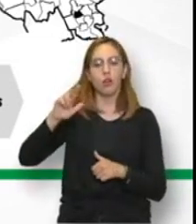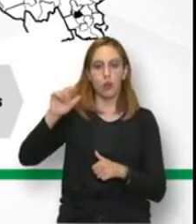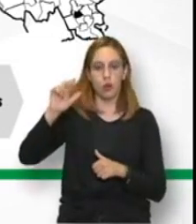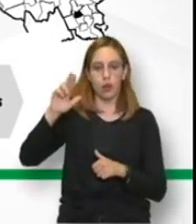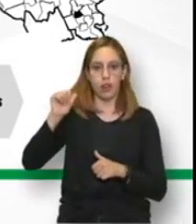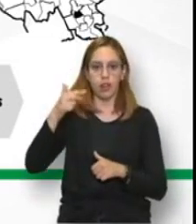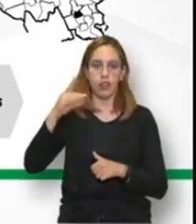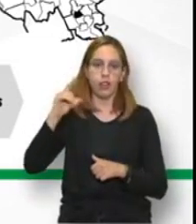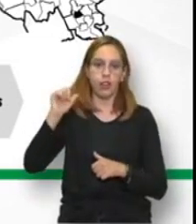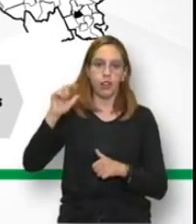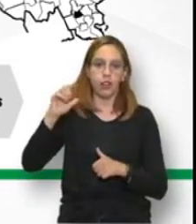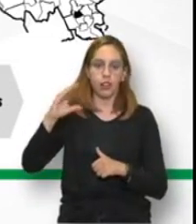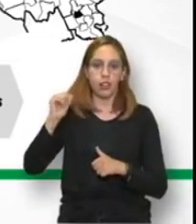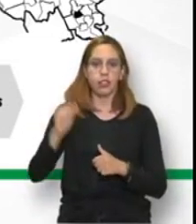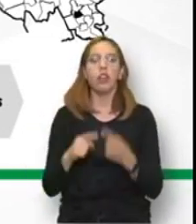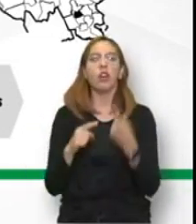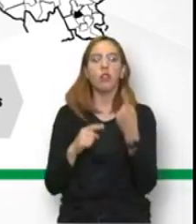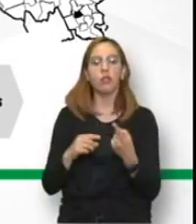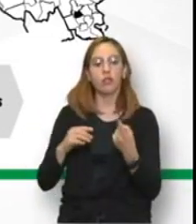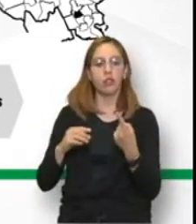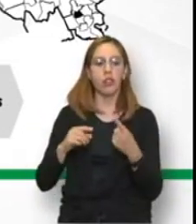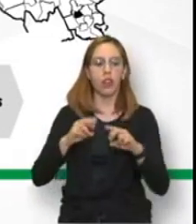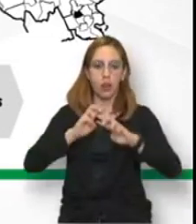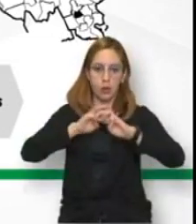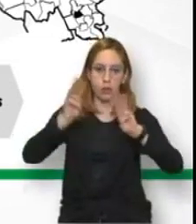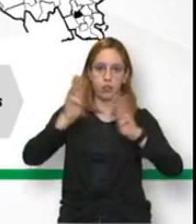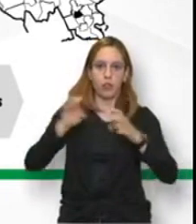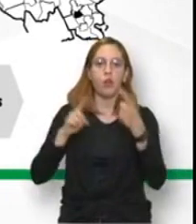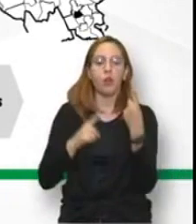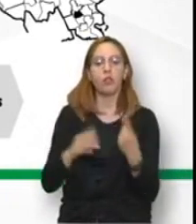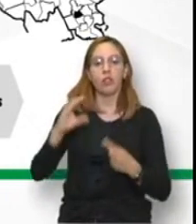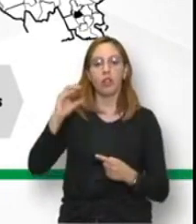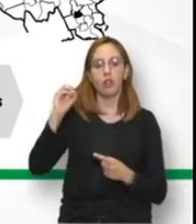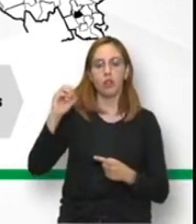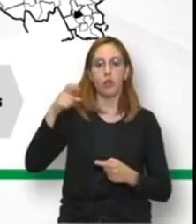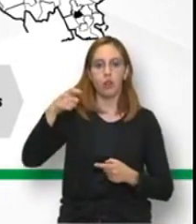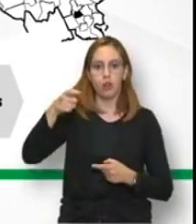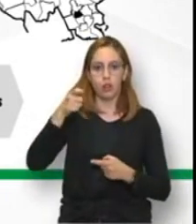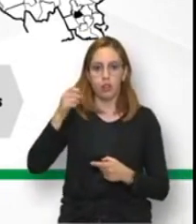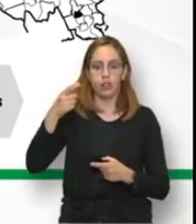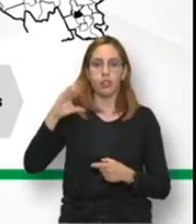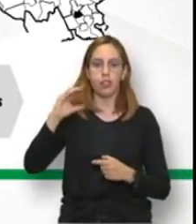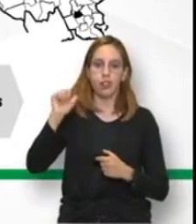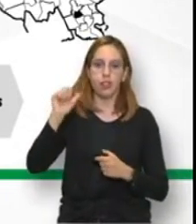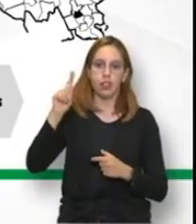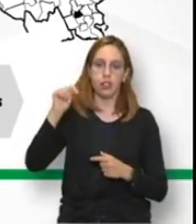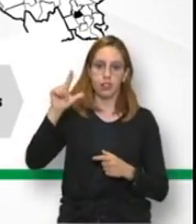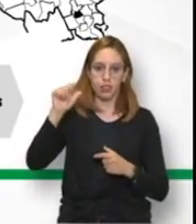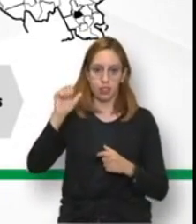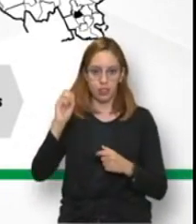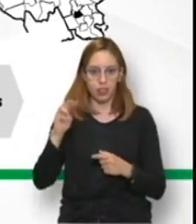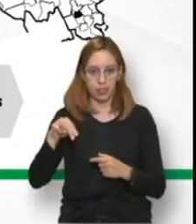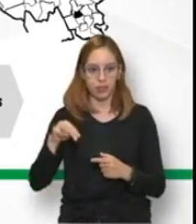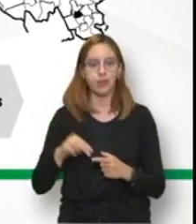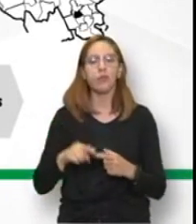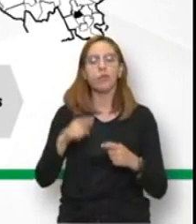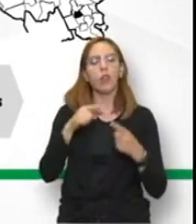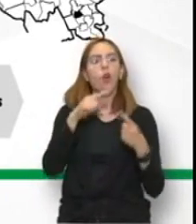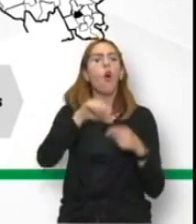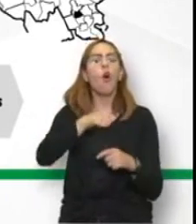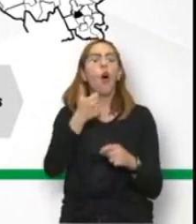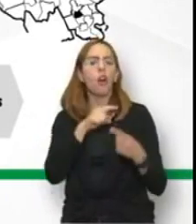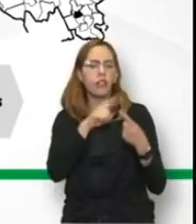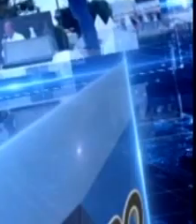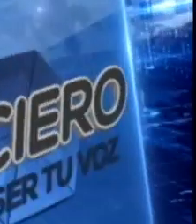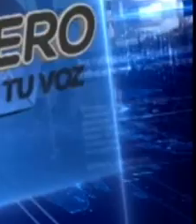cárdenas una de coscatlán y como en otras ocasiones también una persona que se estaba atendiendo aquí en san luis potosí y que residía